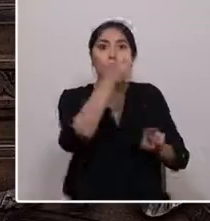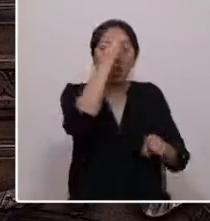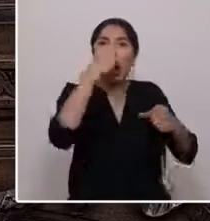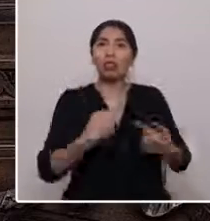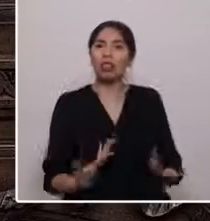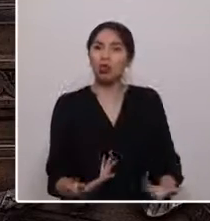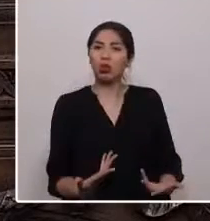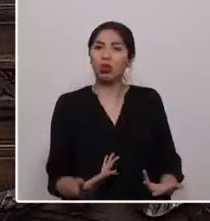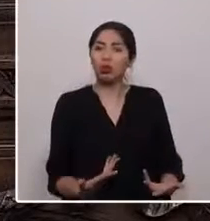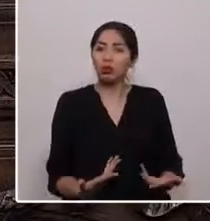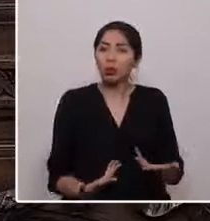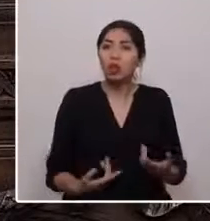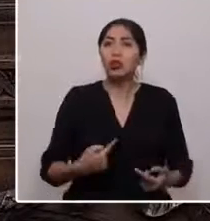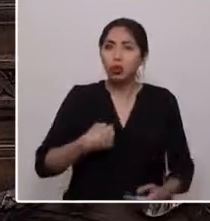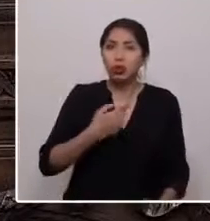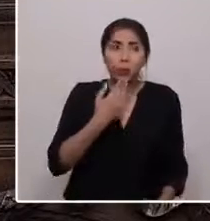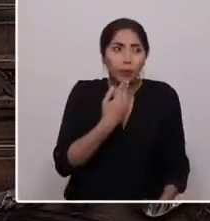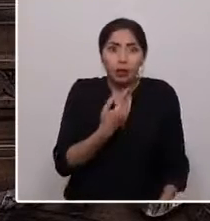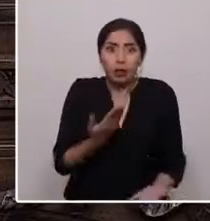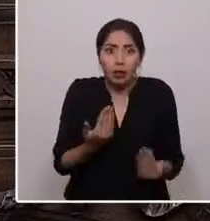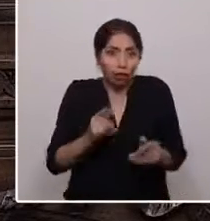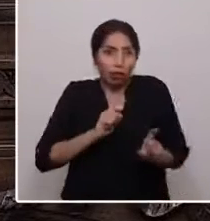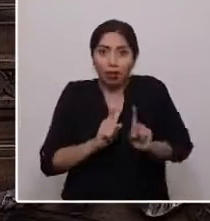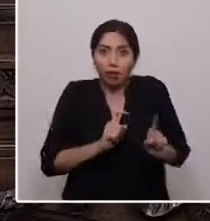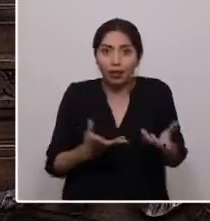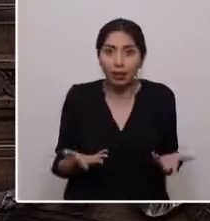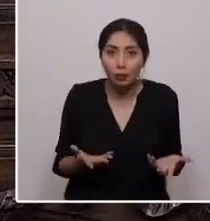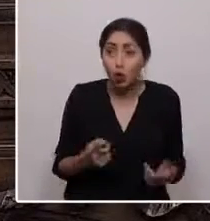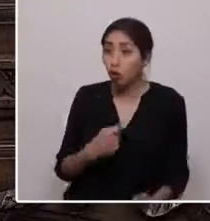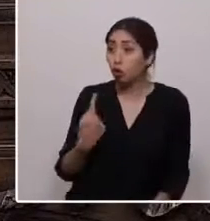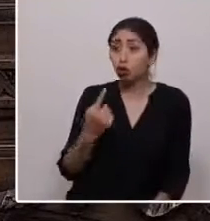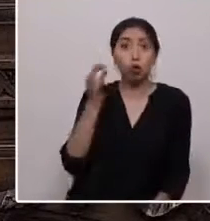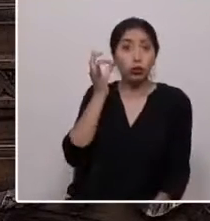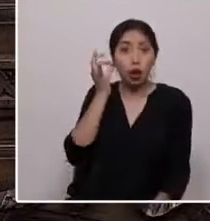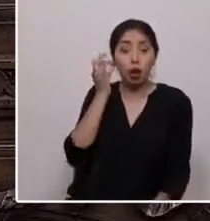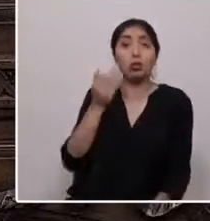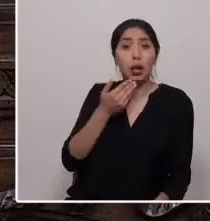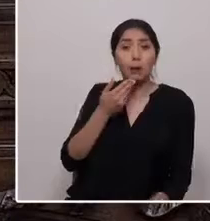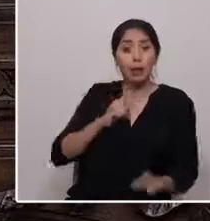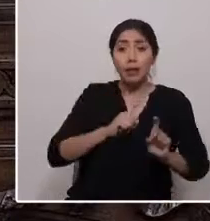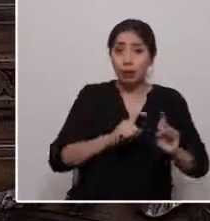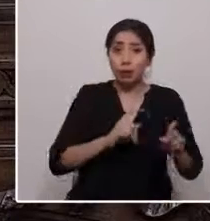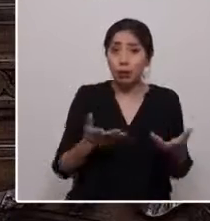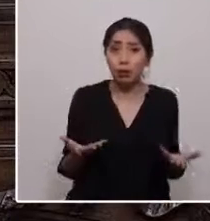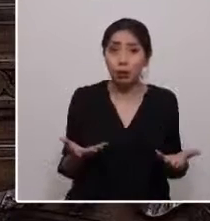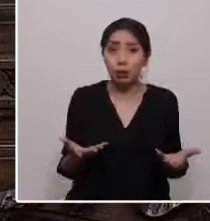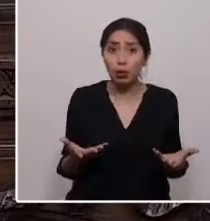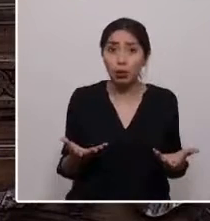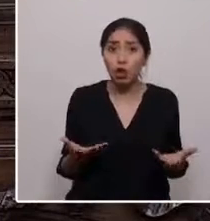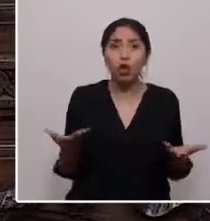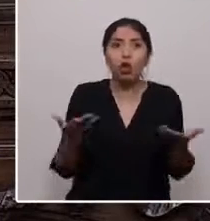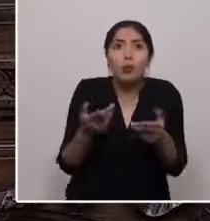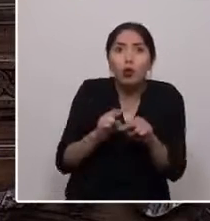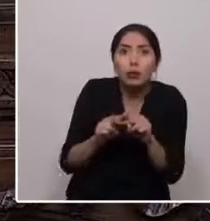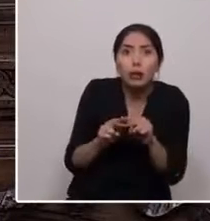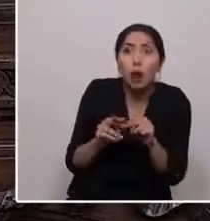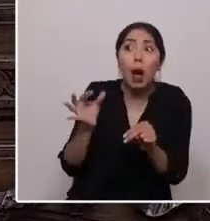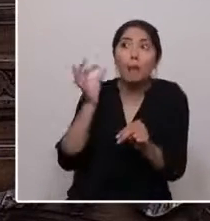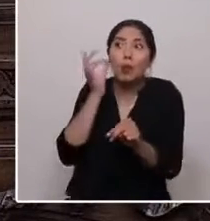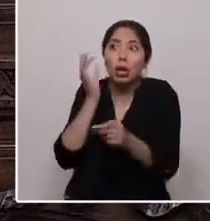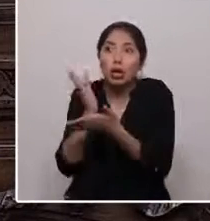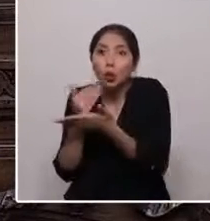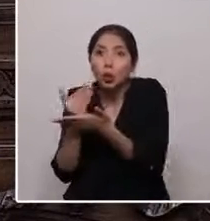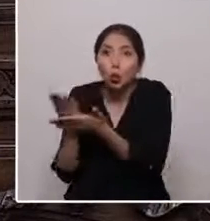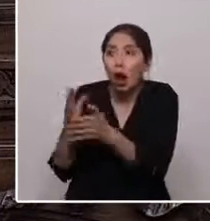también me defendería. Nosotras también nos defenderíamos. Y porque lo sabemos, nos organizamos entre mujeres y salvamos nuestras